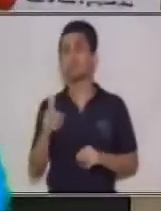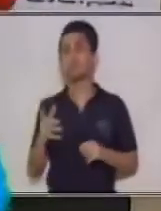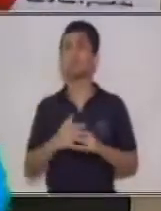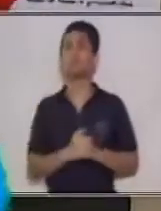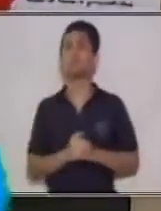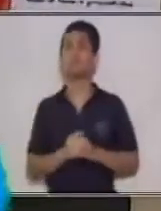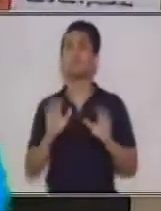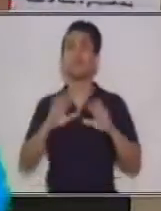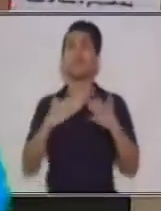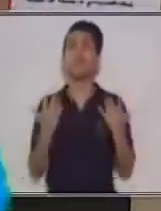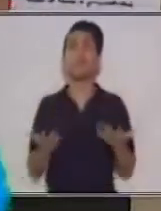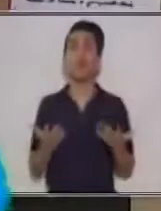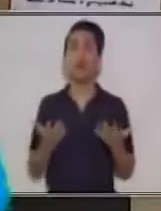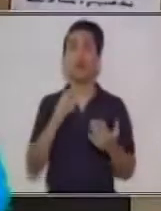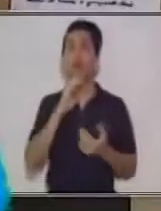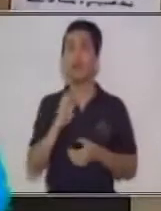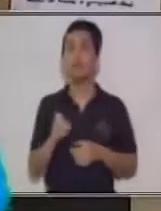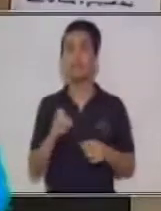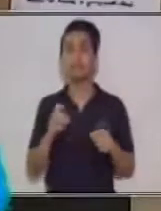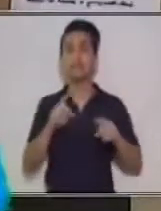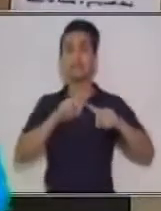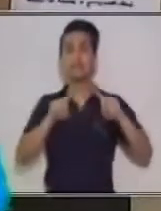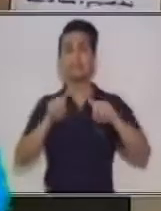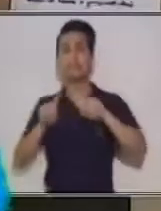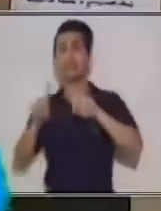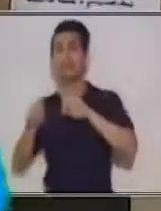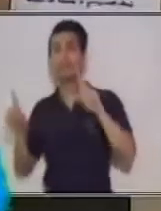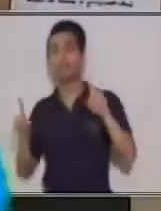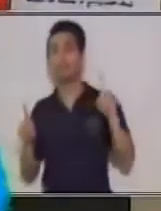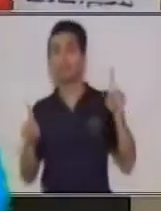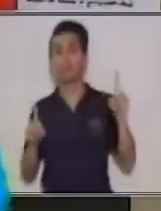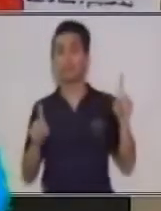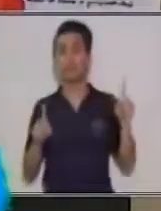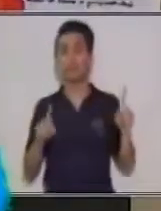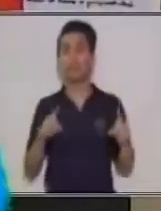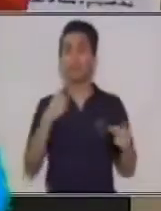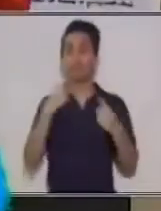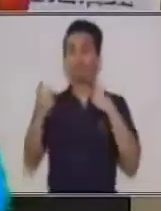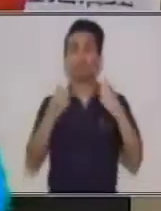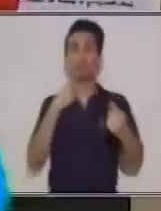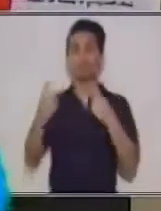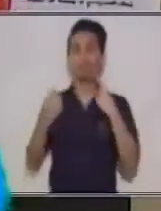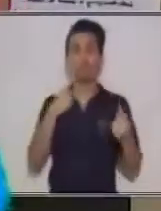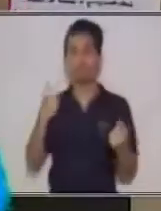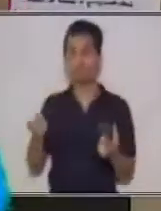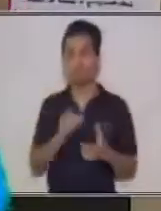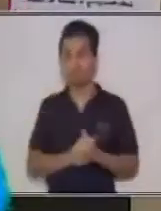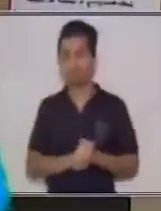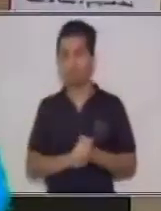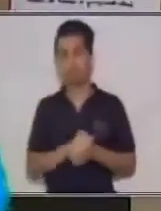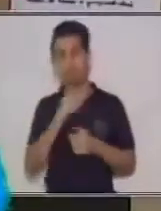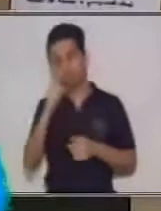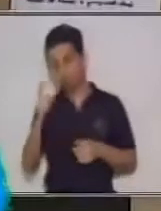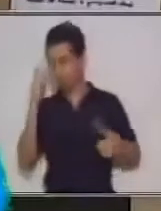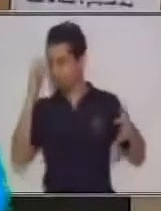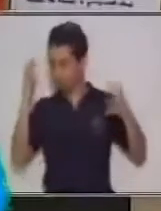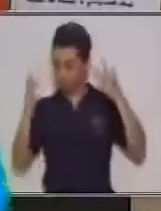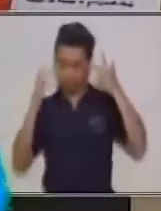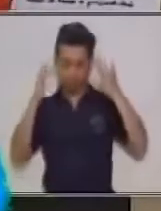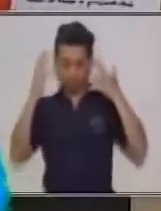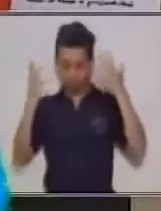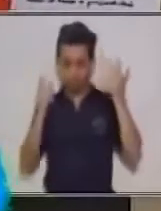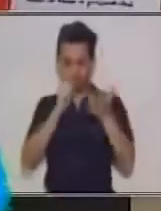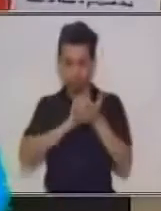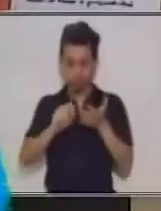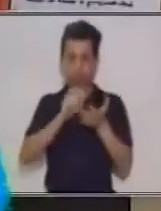¿Cuáles son los tipos de discurso? Usted en este momento está haciendo las respectivas anotaciones